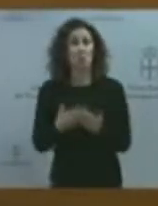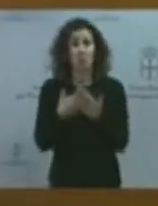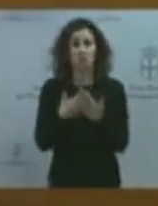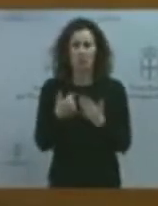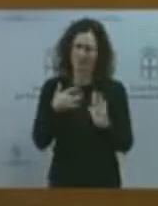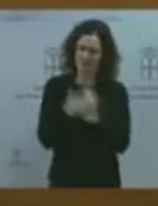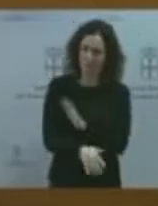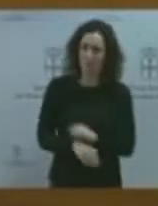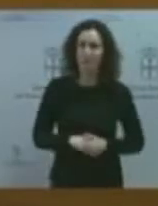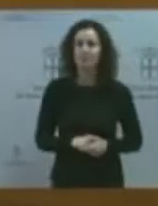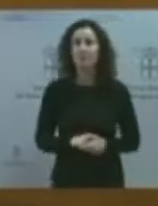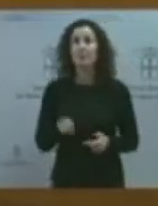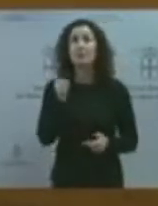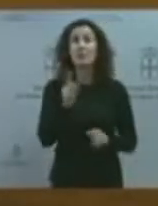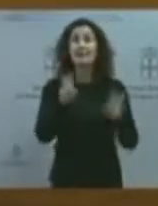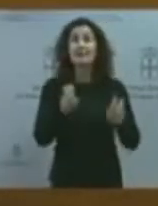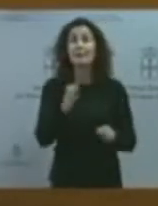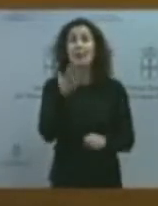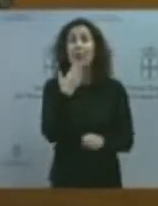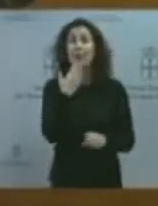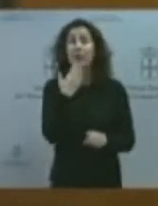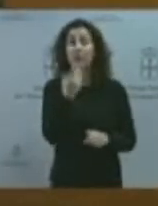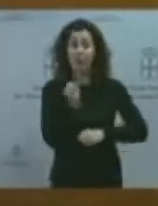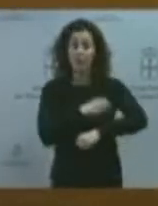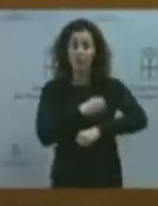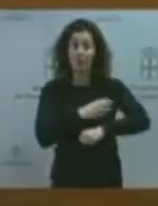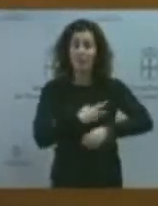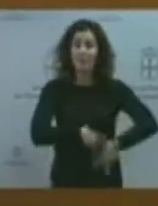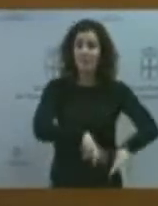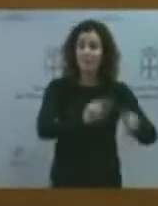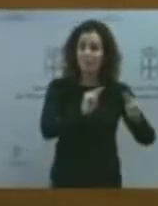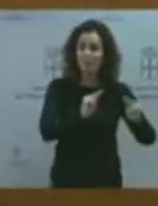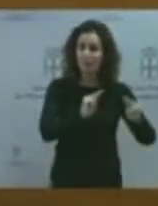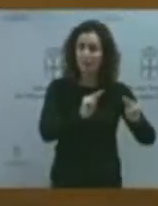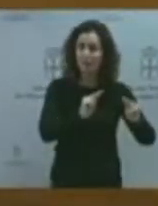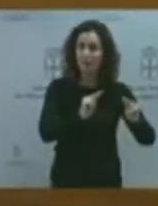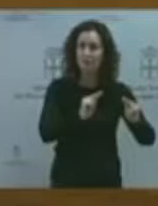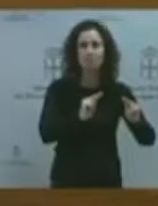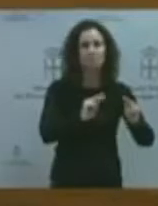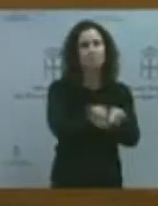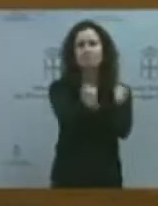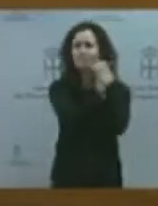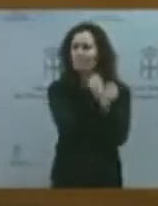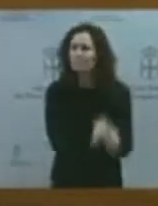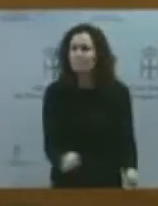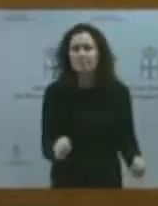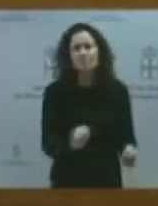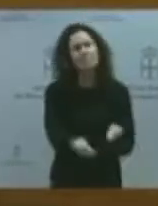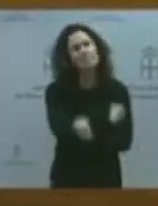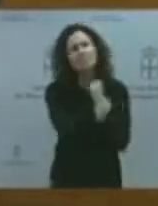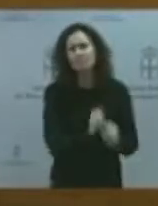cesante es absolutamente imposible, absolutamente imposible. Pero no para este gobierno, para ningún gobierno.